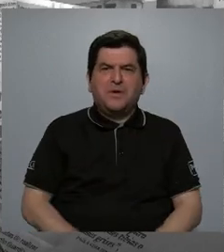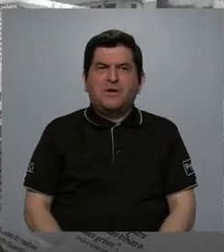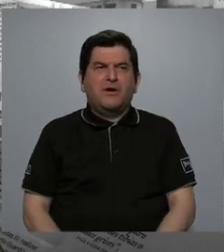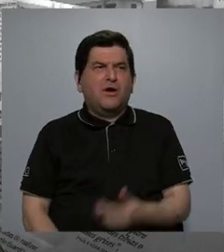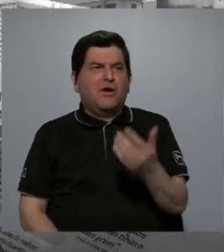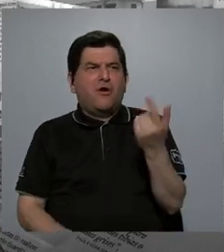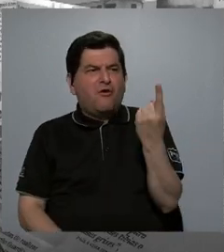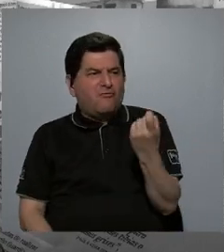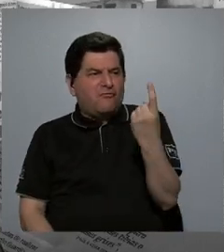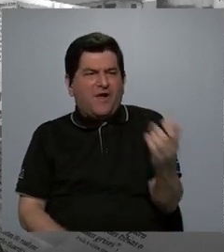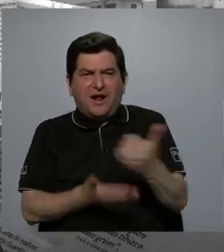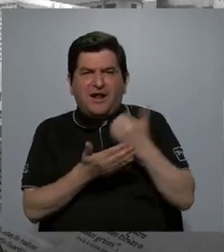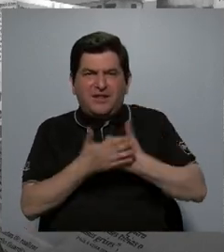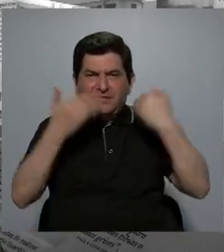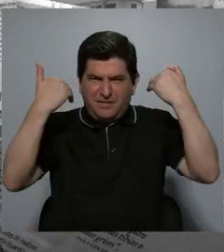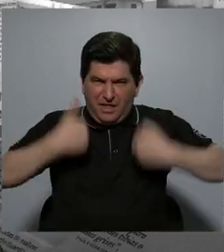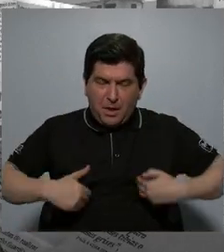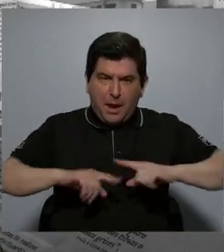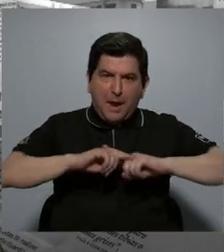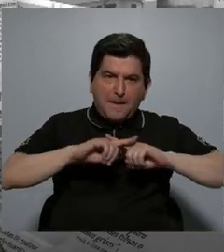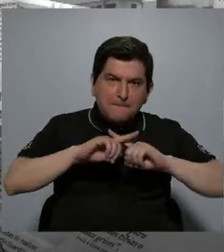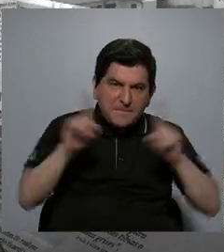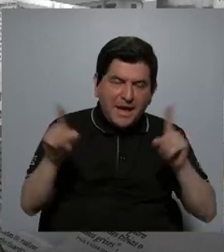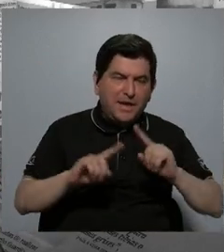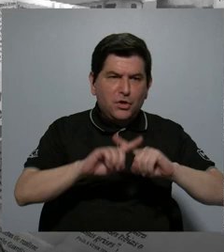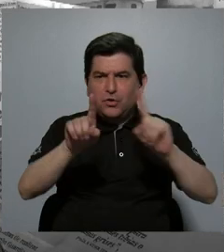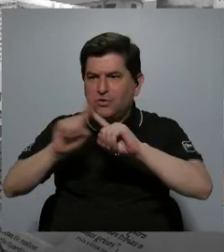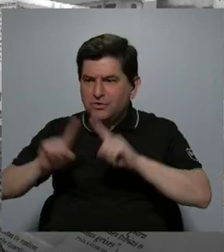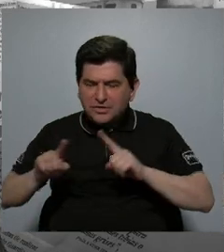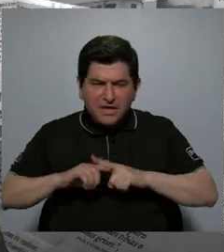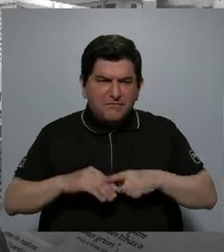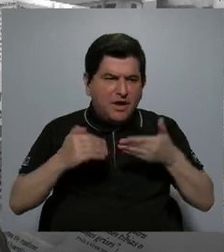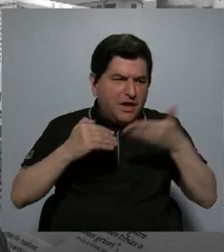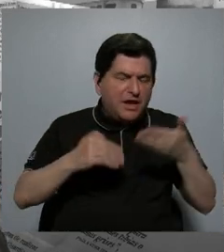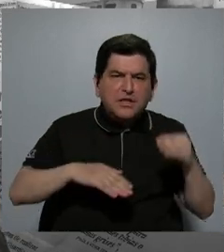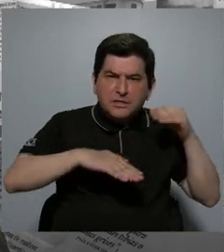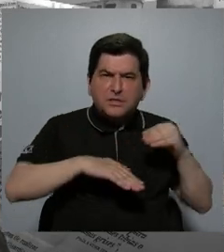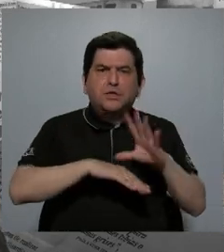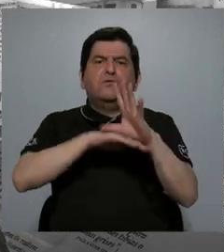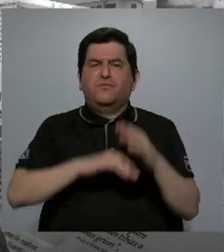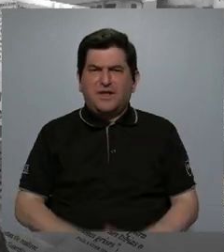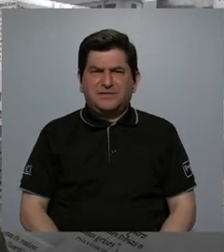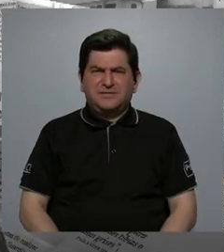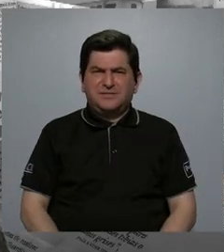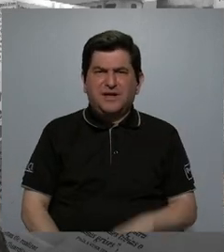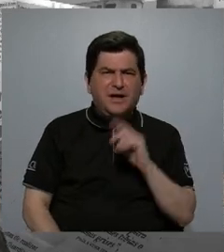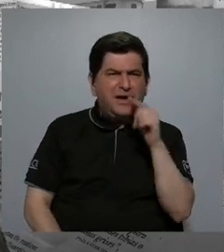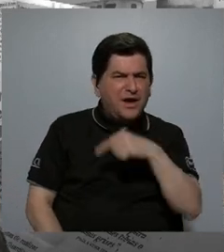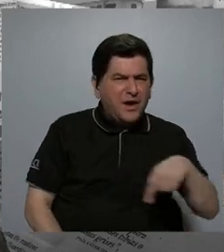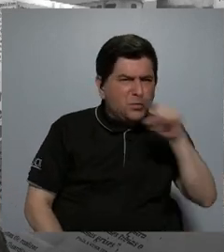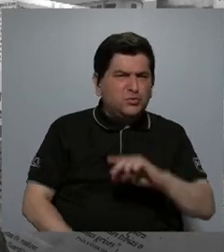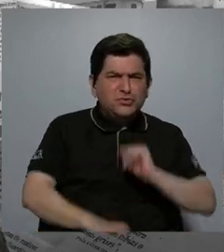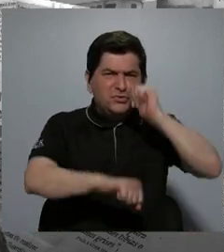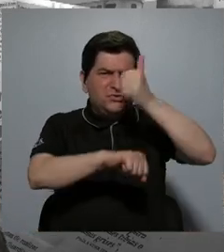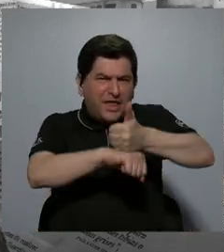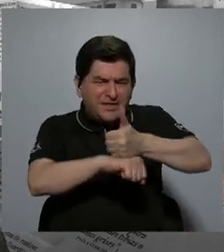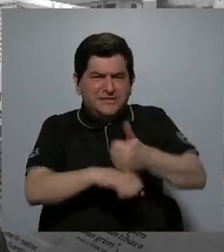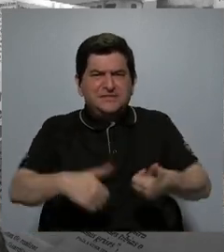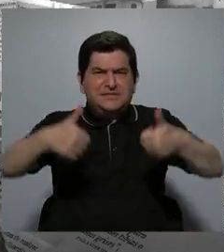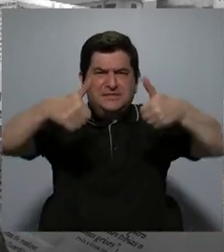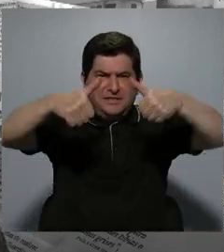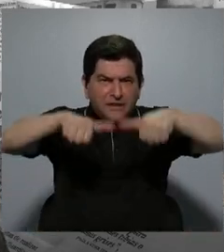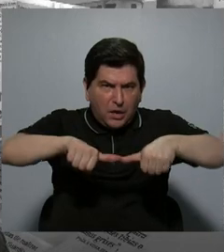falta de recursos humanos, pero hay otra serie de factores que inciden. ¿Cómo están definiendo ustedes, de acuerdo al